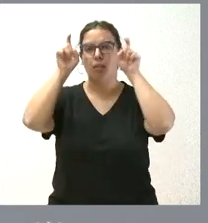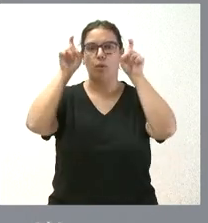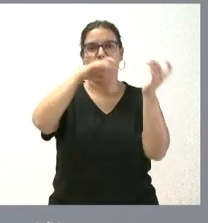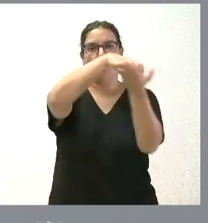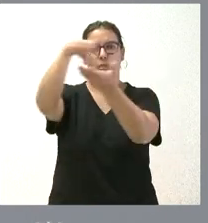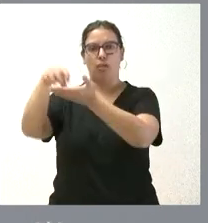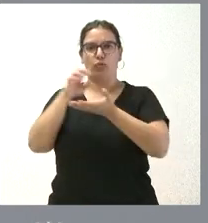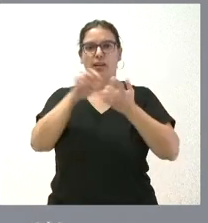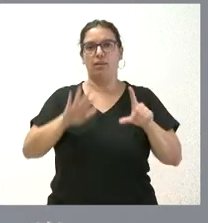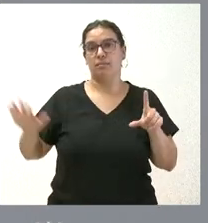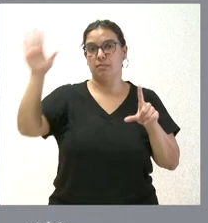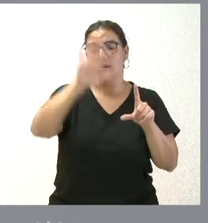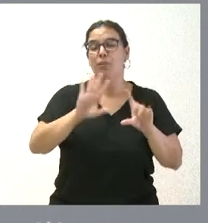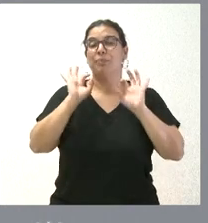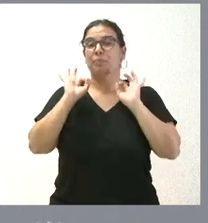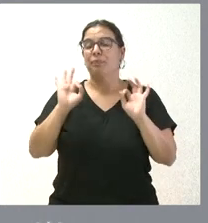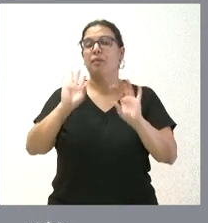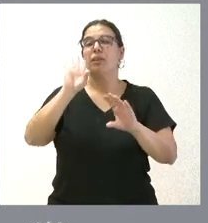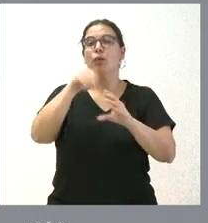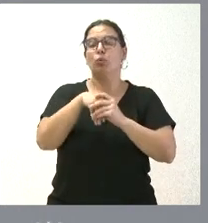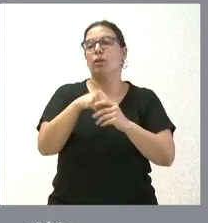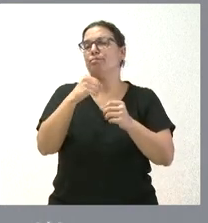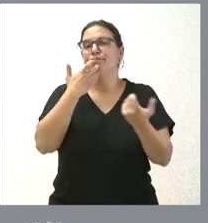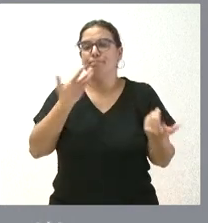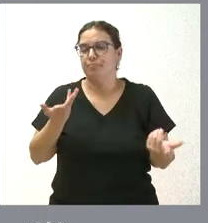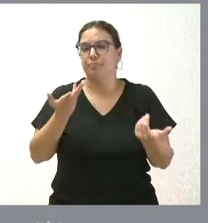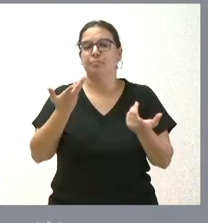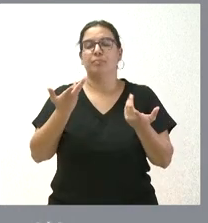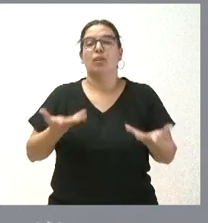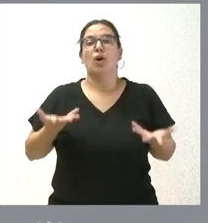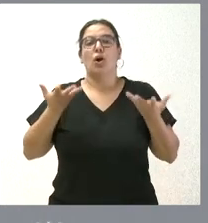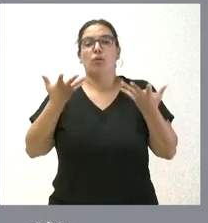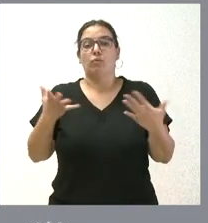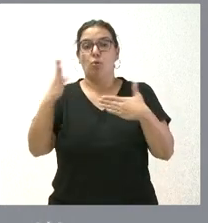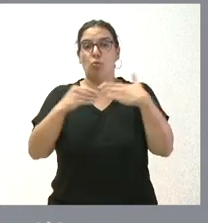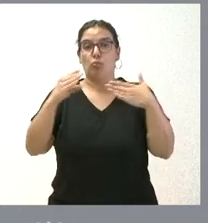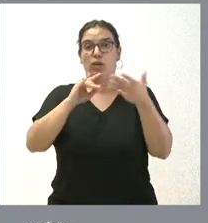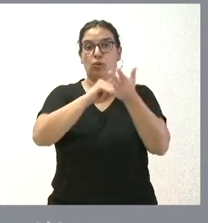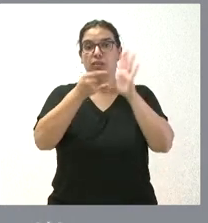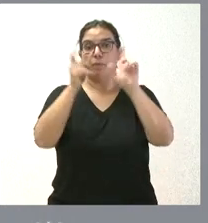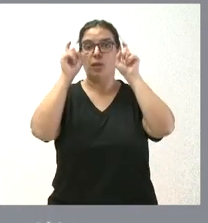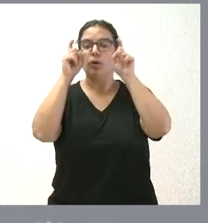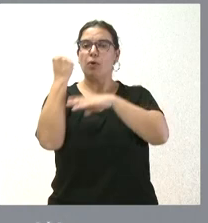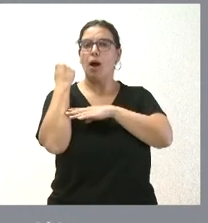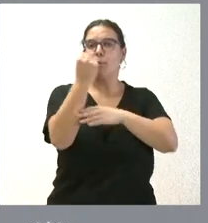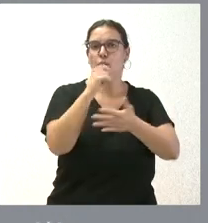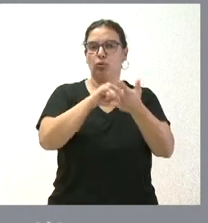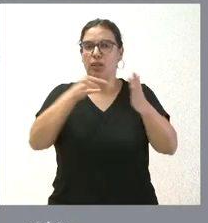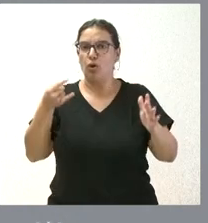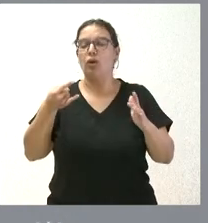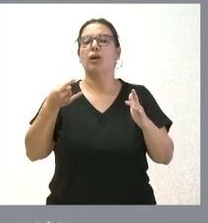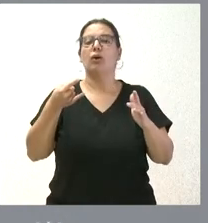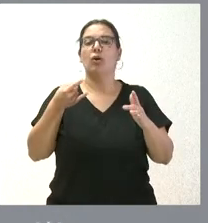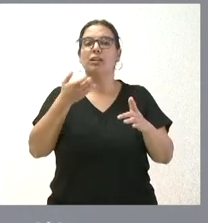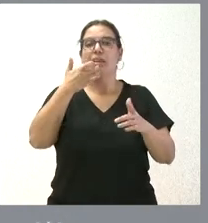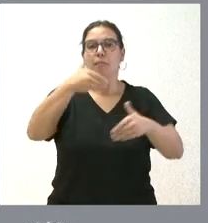de Castilla y León. En concreto, se incluyen tareas como proporcionar a los usuarios del sistema educativo un apoyo tecnológico que dé asistencia a